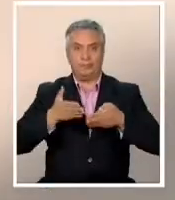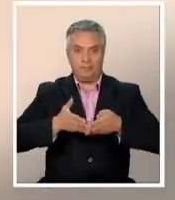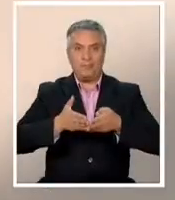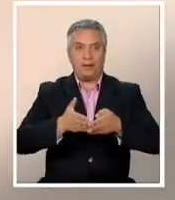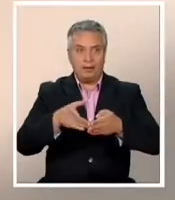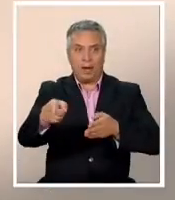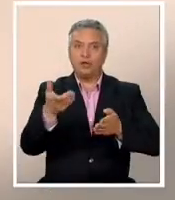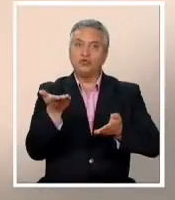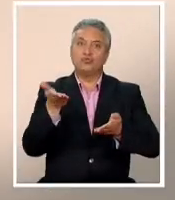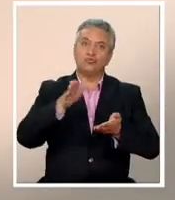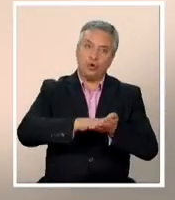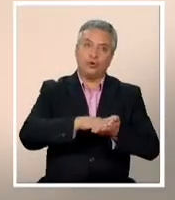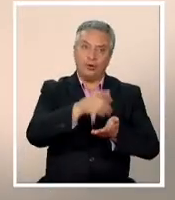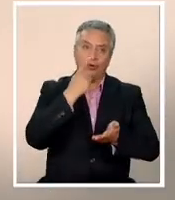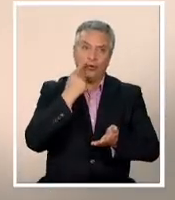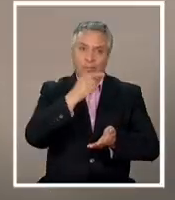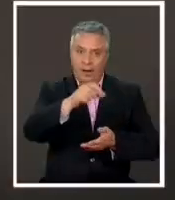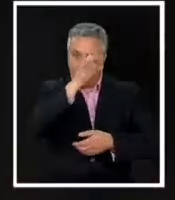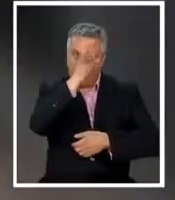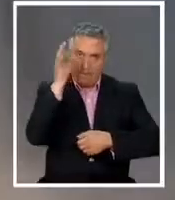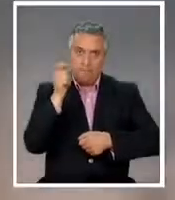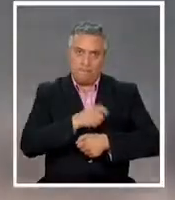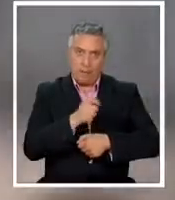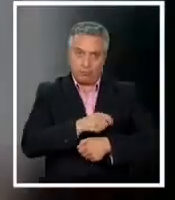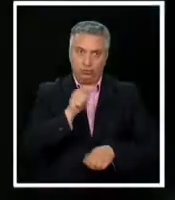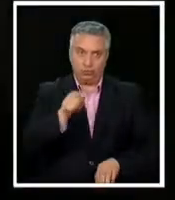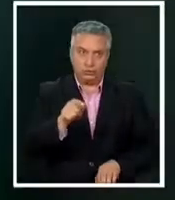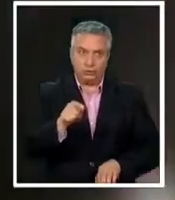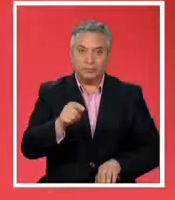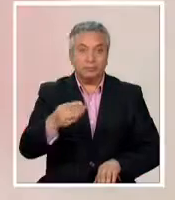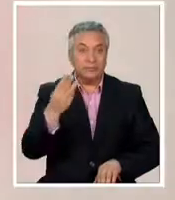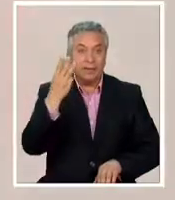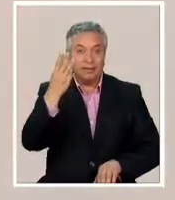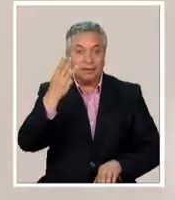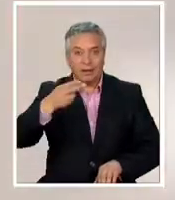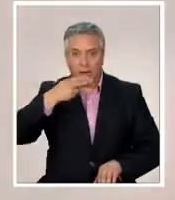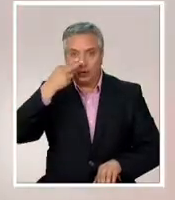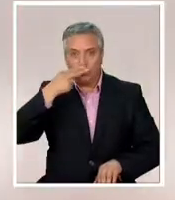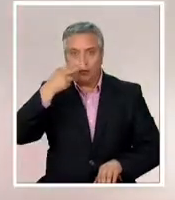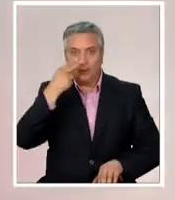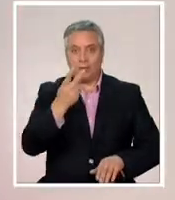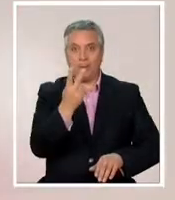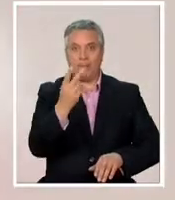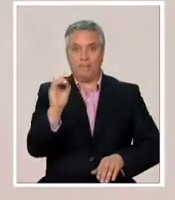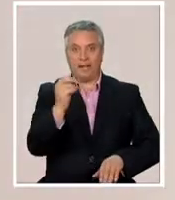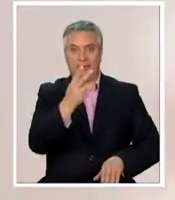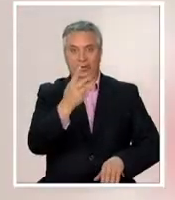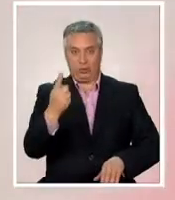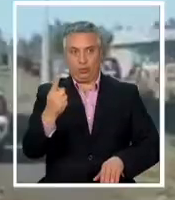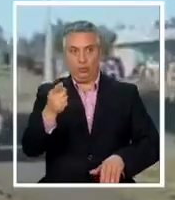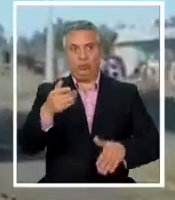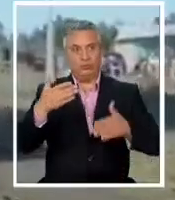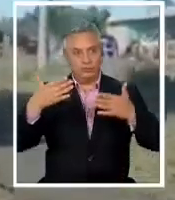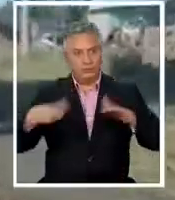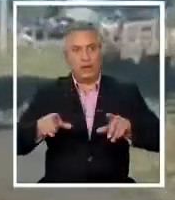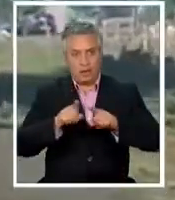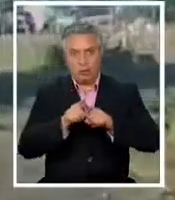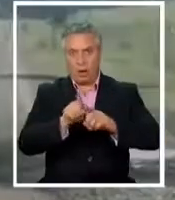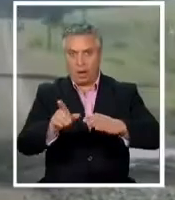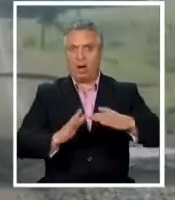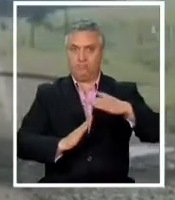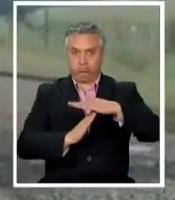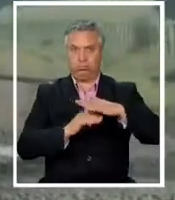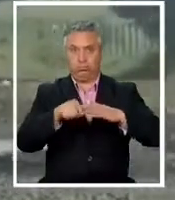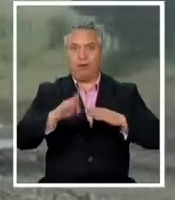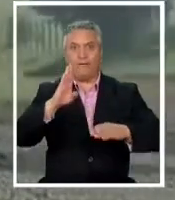muerte de un comunero Mapuche. Era el 3 de noviembre de 2021. Había estado de excepción en la región